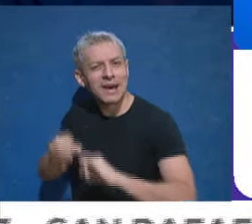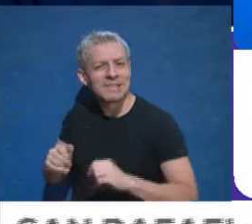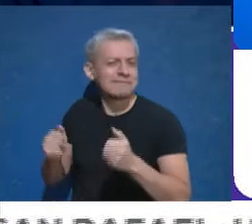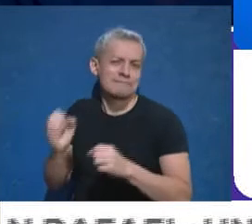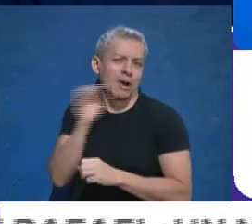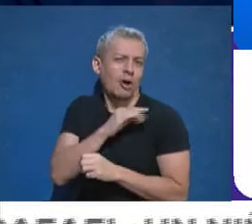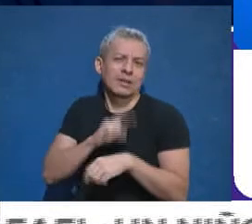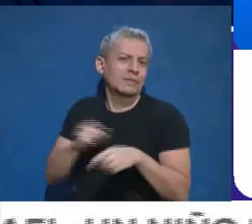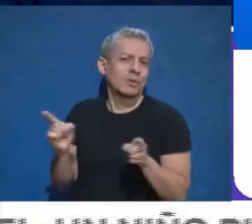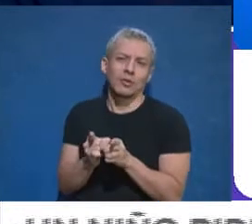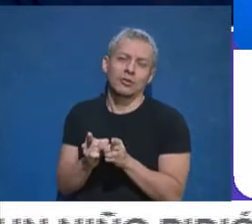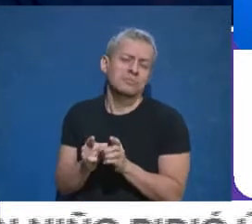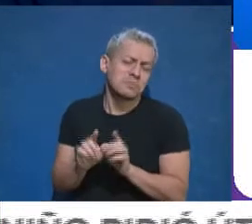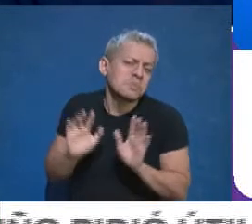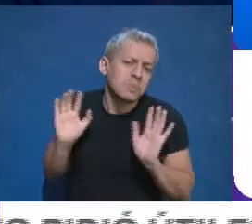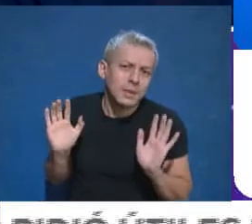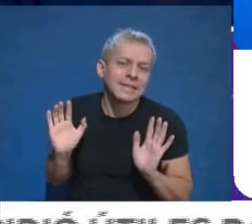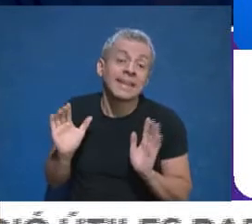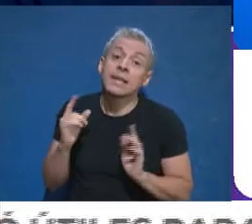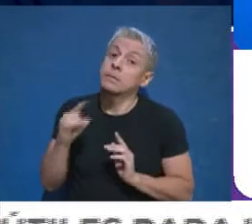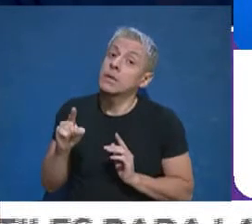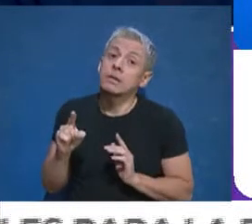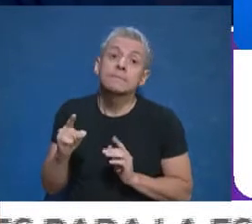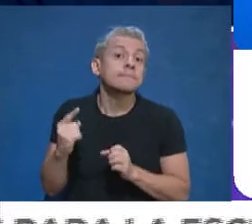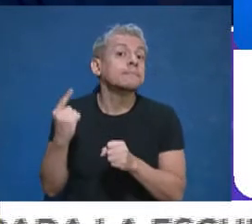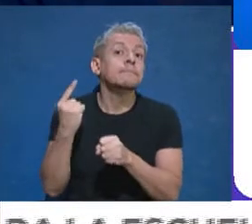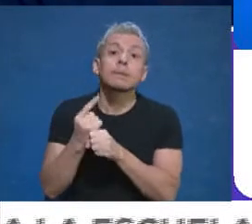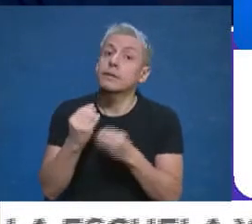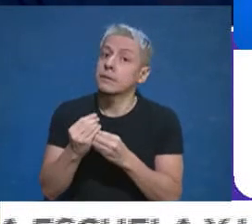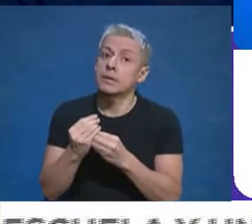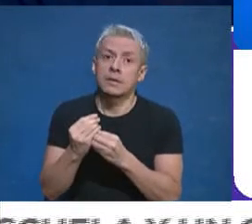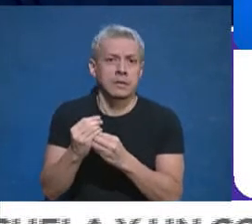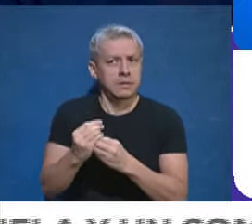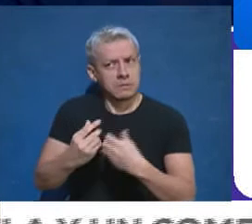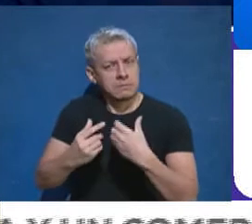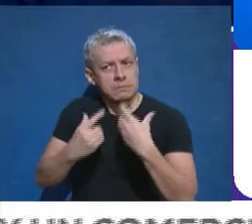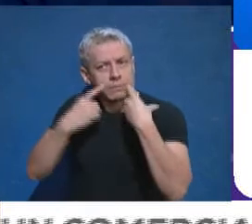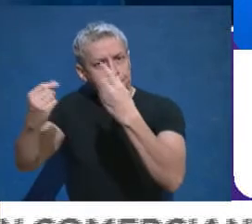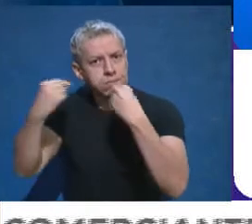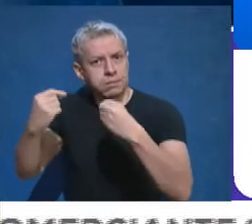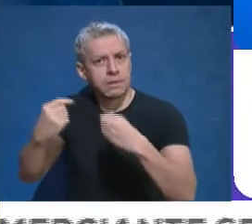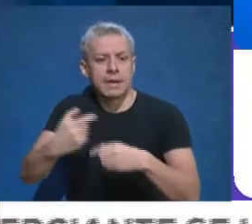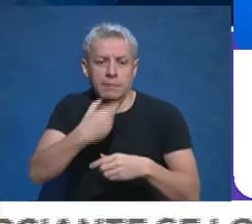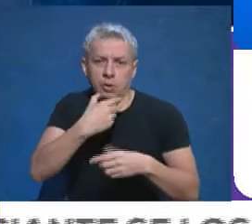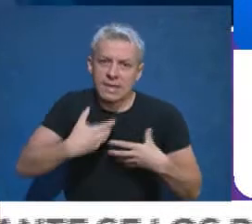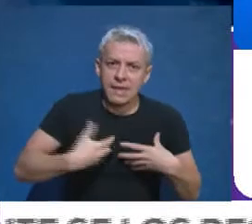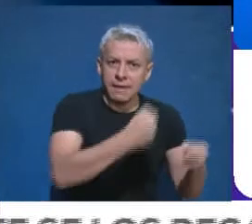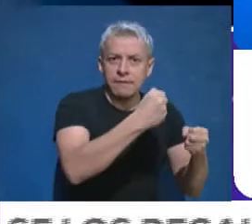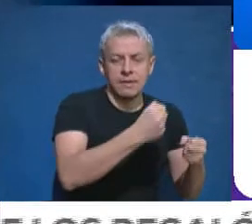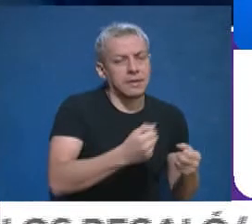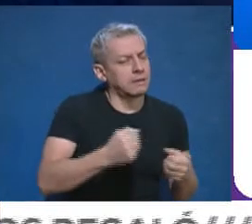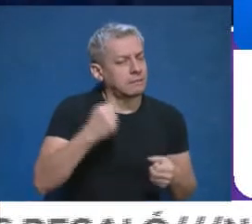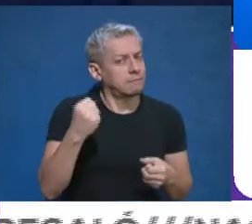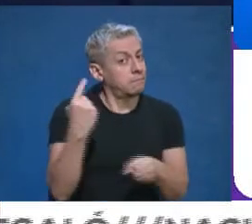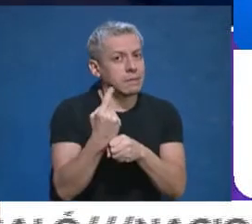en plazos más breves. Pero, como bien dijo, primero hay que levantar la voz en defensa de los intereses de Mendoza y recién